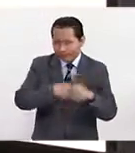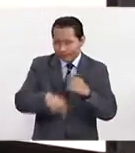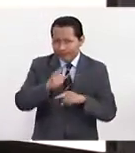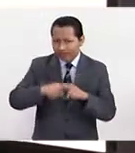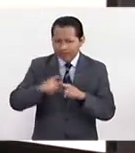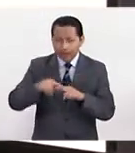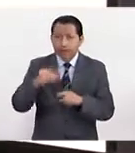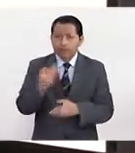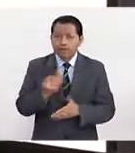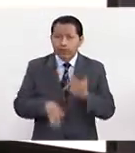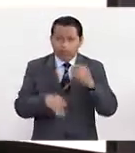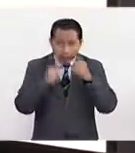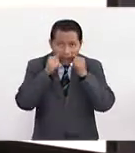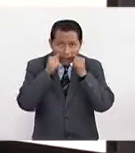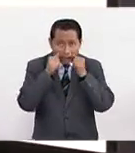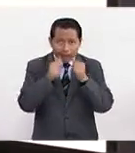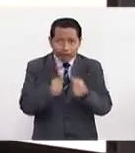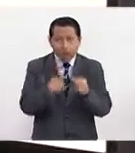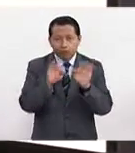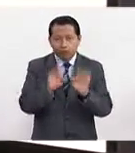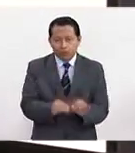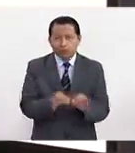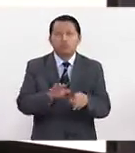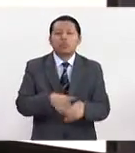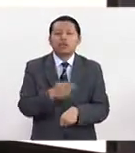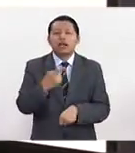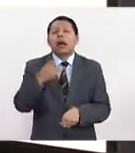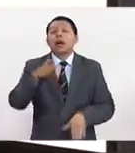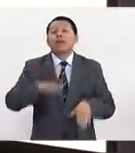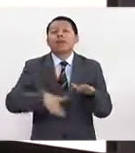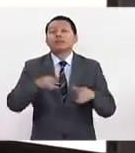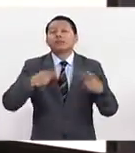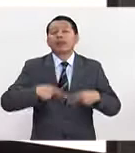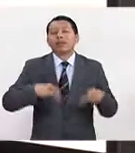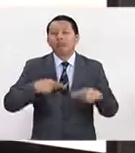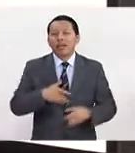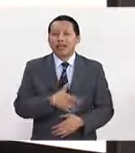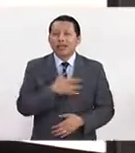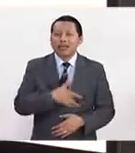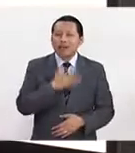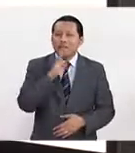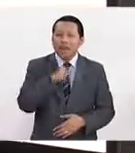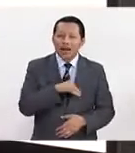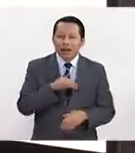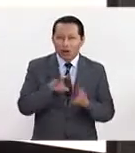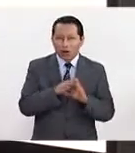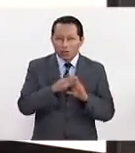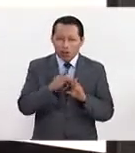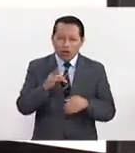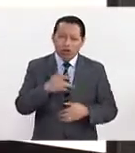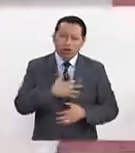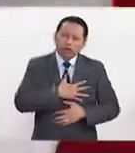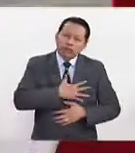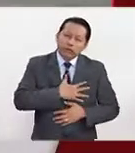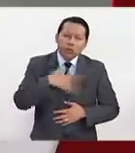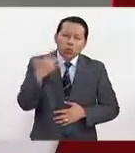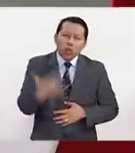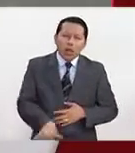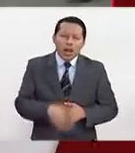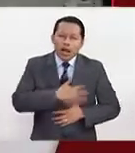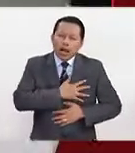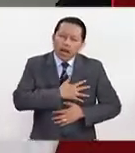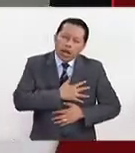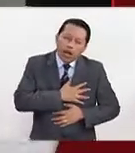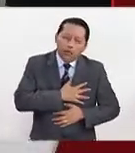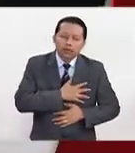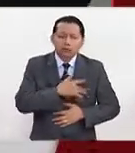que falta atención adecuada. Primero, porque algunas veces el paciente cuando tiene síntomas, como va hablando del infarto, del dolor de pecho, algunas veces